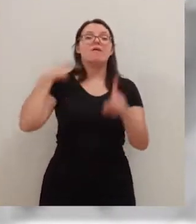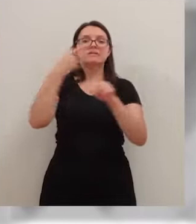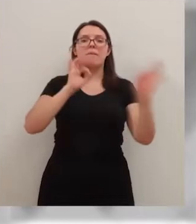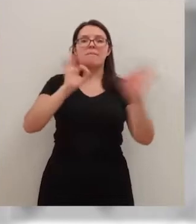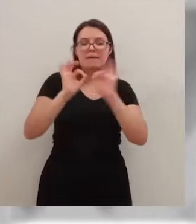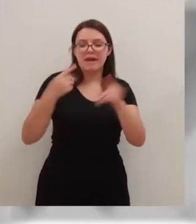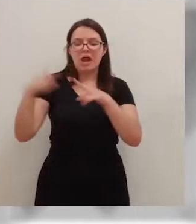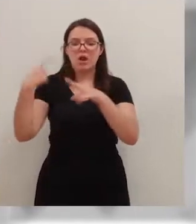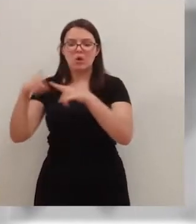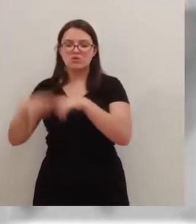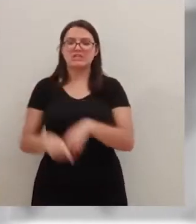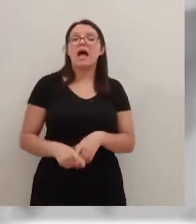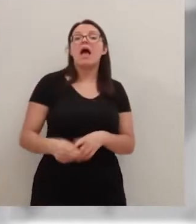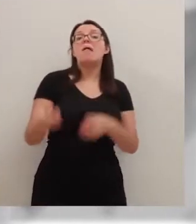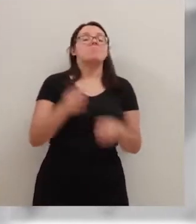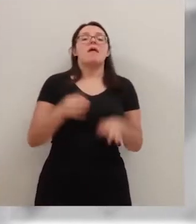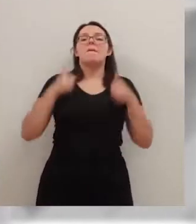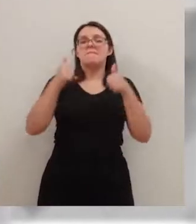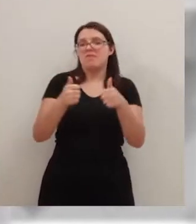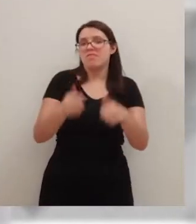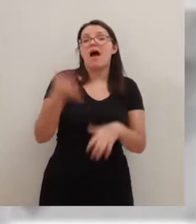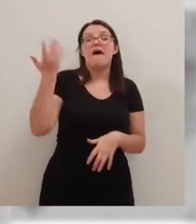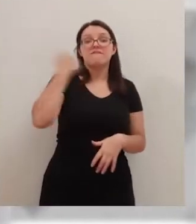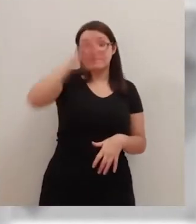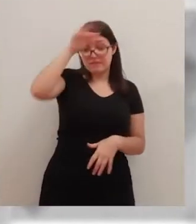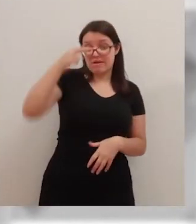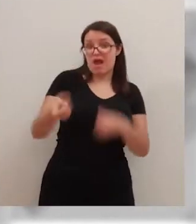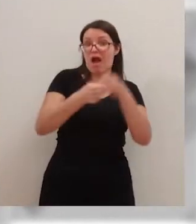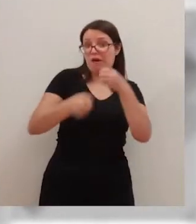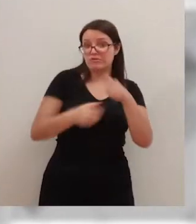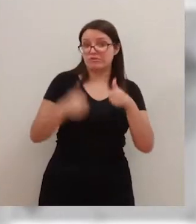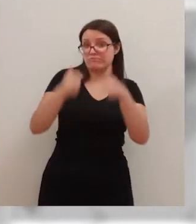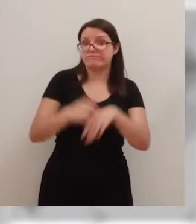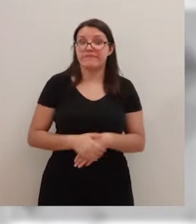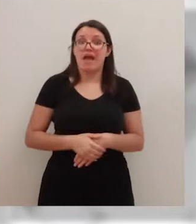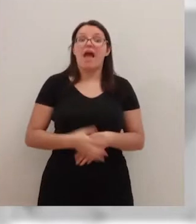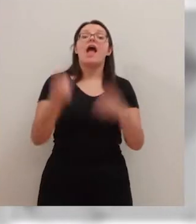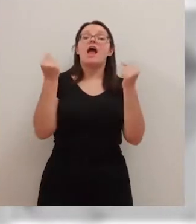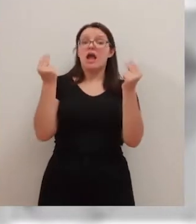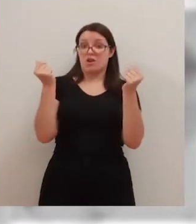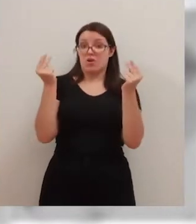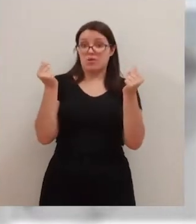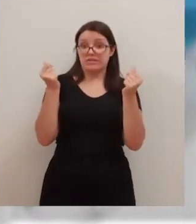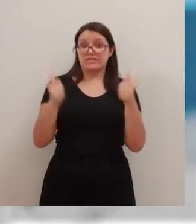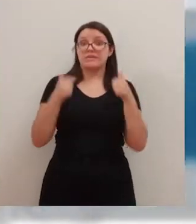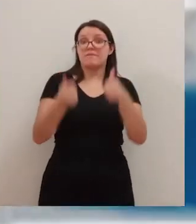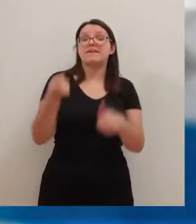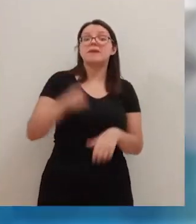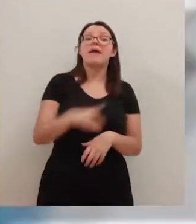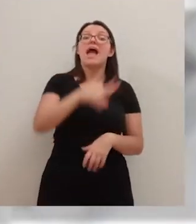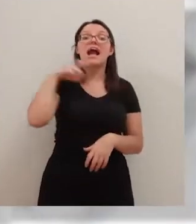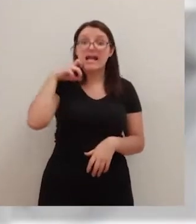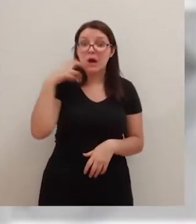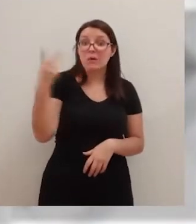la preparación de una temporada que arranca el último fin de semana de este mes. Sociedad Deportiva Lorñés y Calahorra disputaron